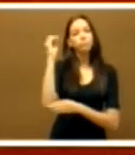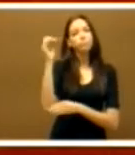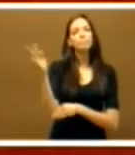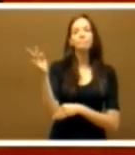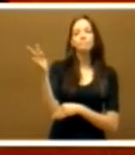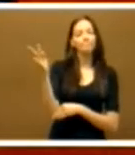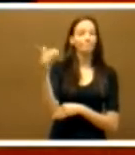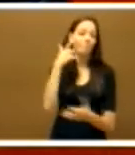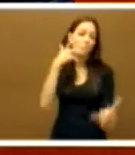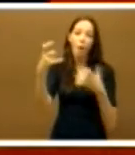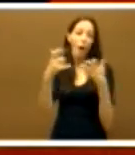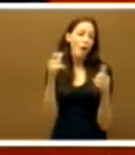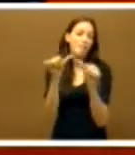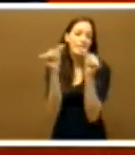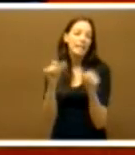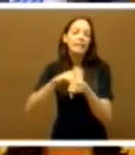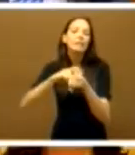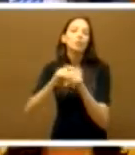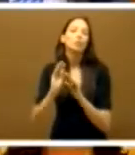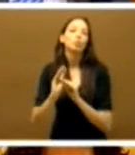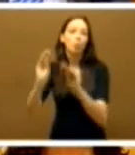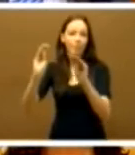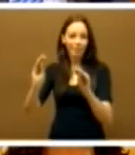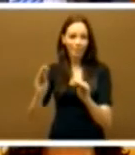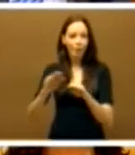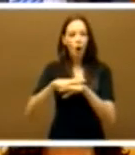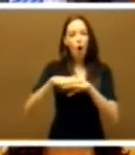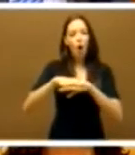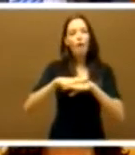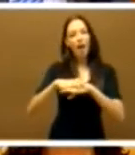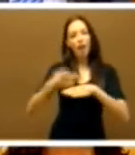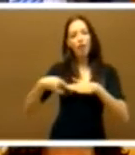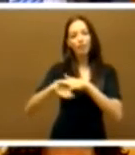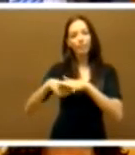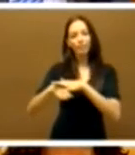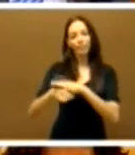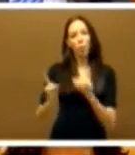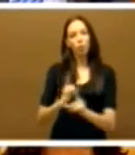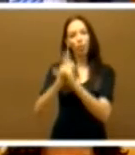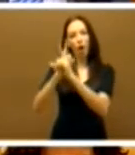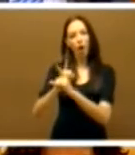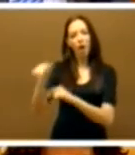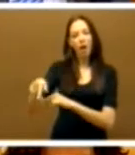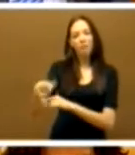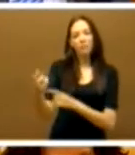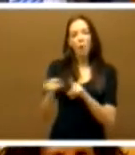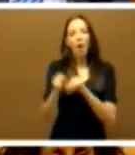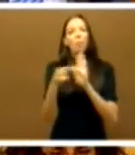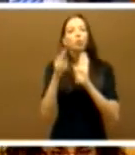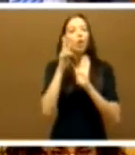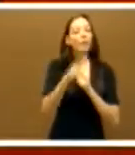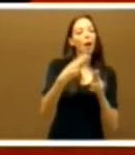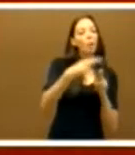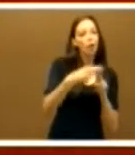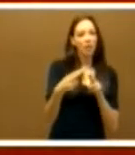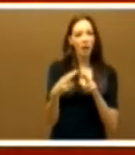estilo, marcó una manera de hacer oposición, marcó una manera de entender la política y la manera de entender las relaciones en política.